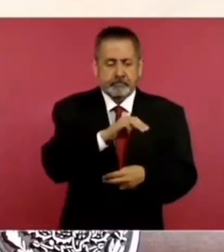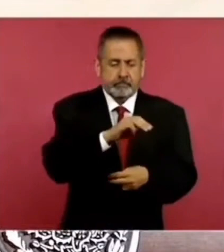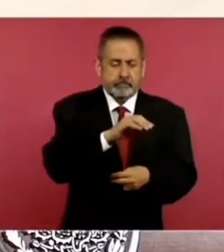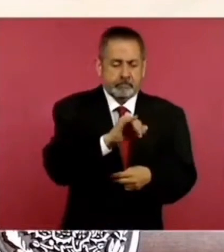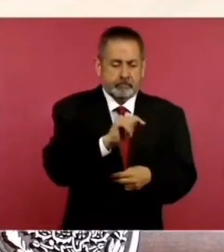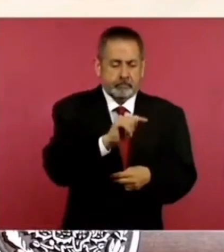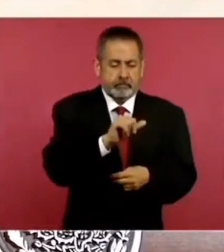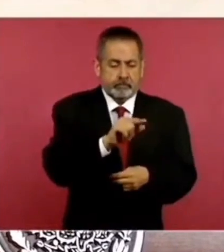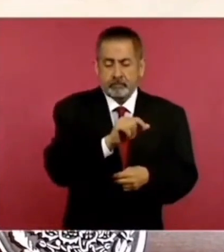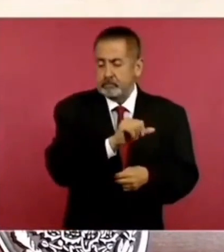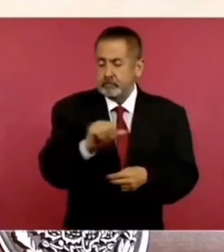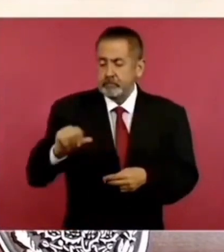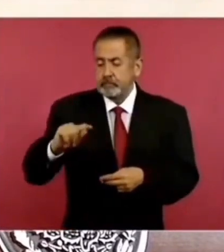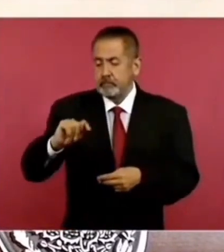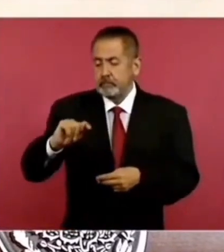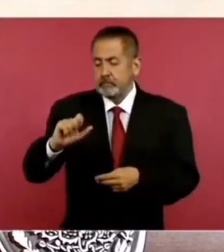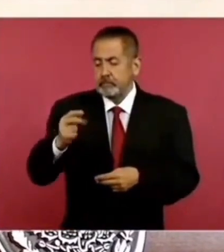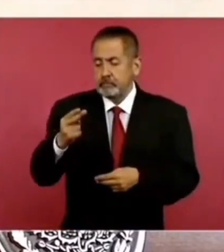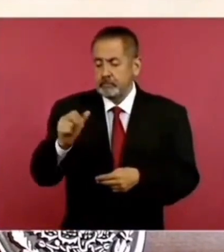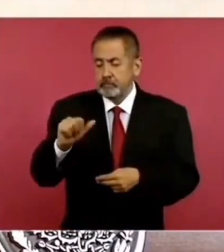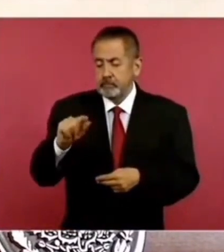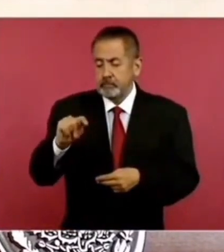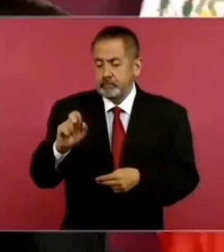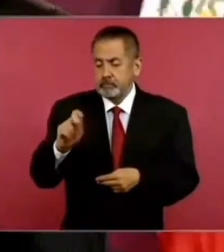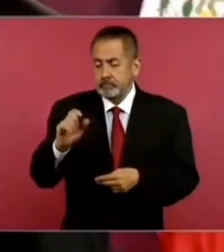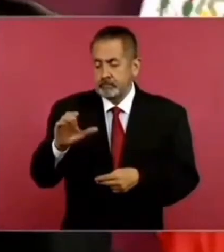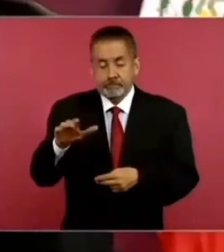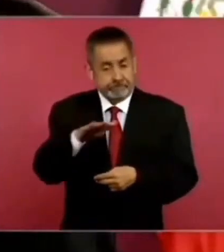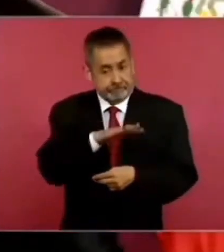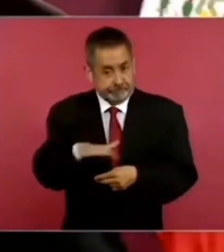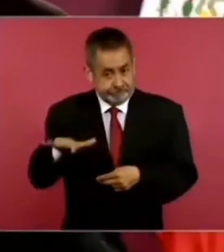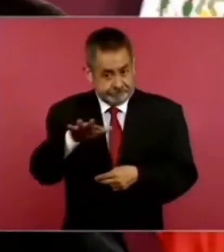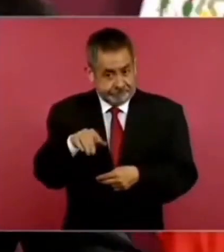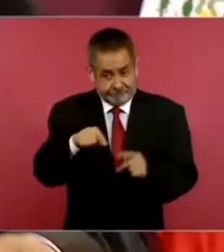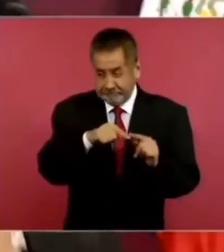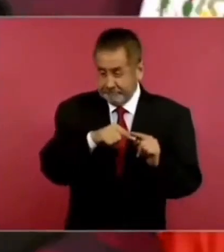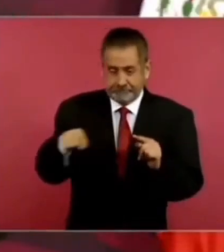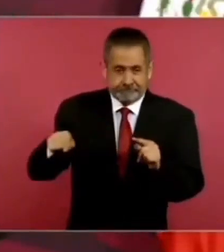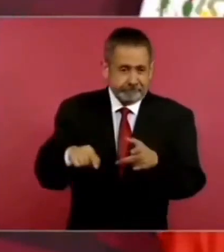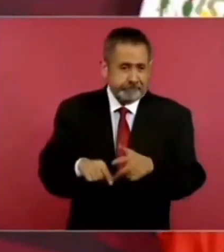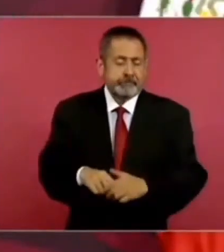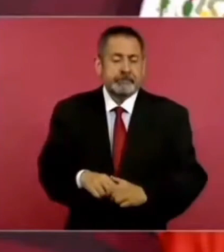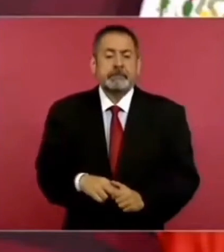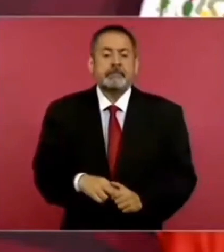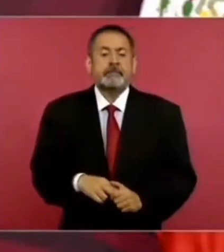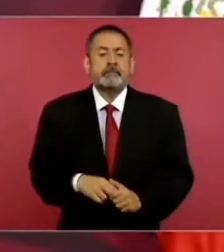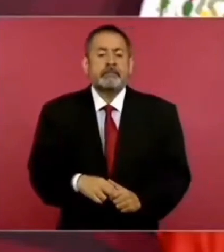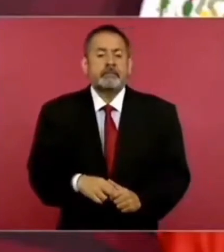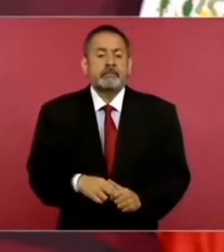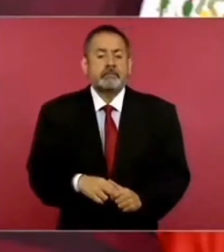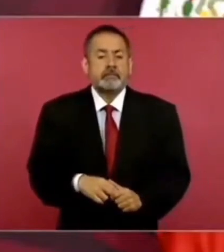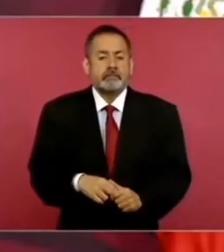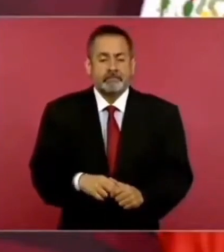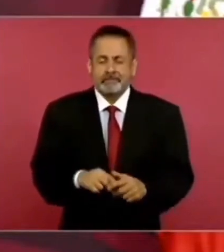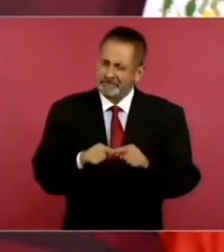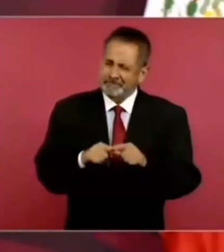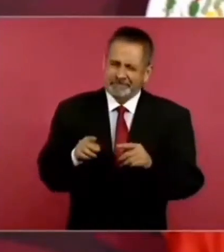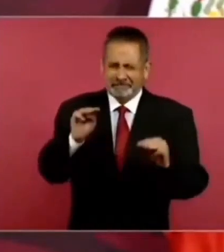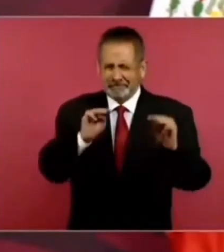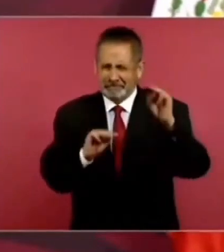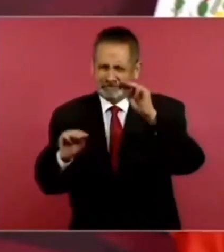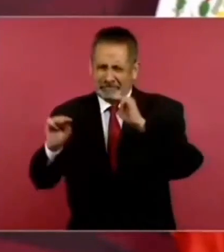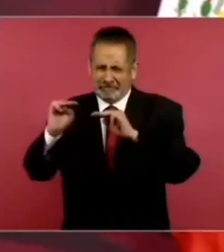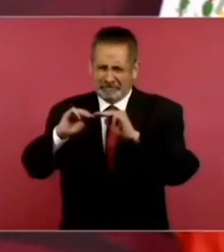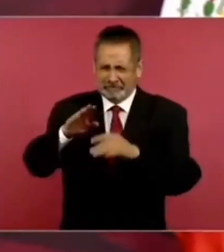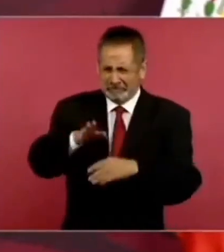a Tehuantepec, que esa cruza toda la sierra.